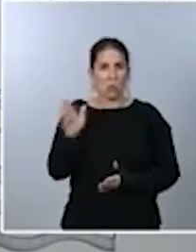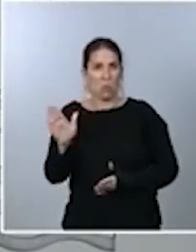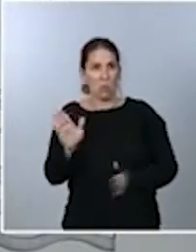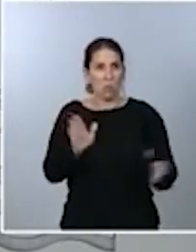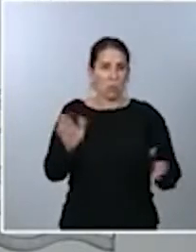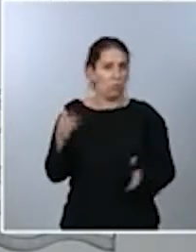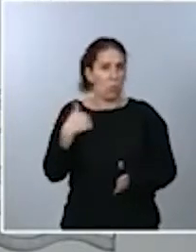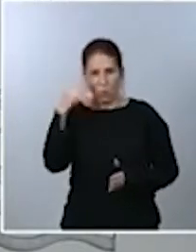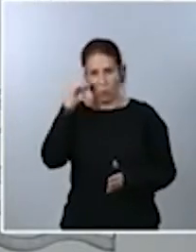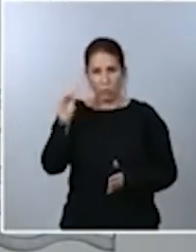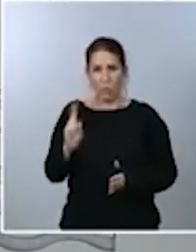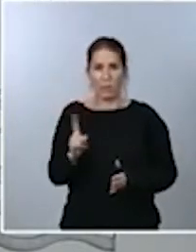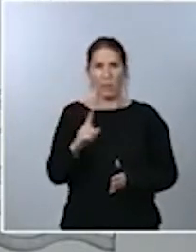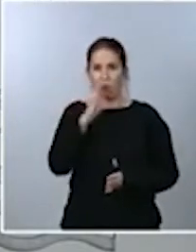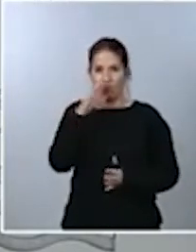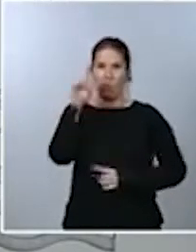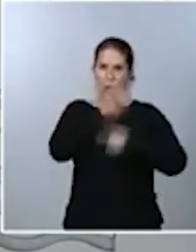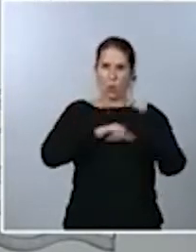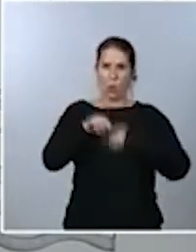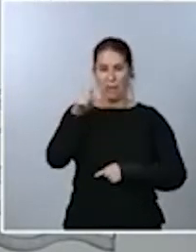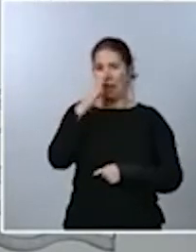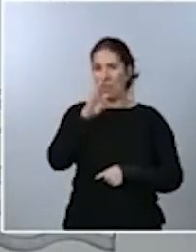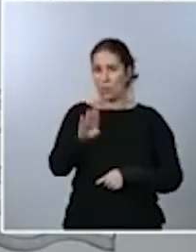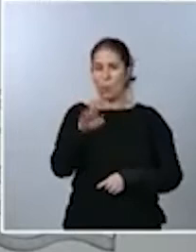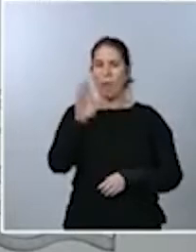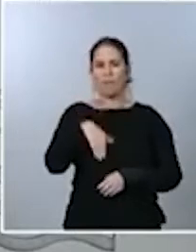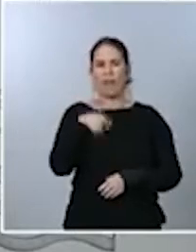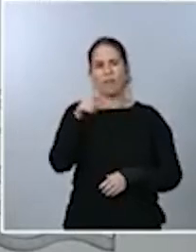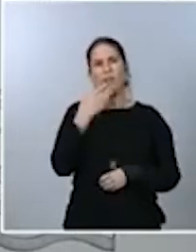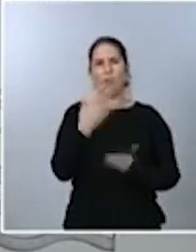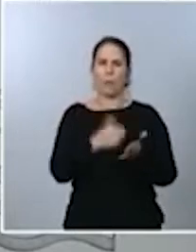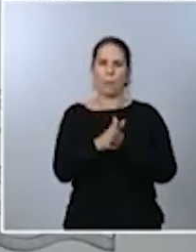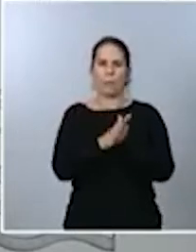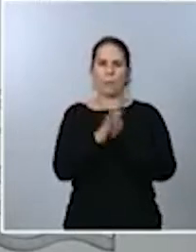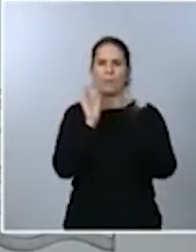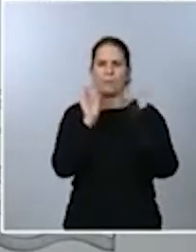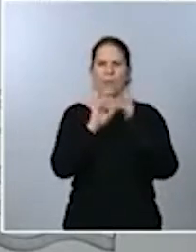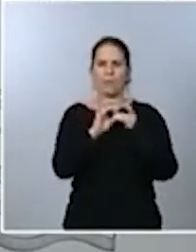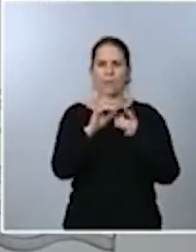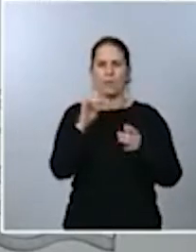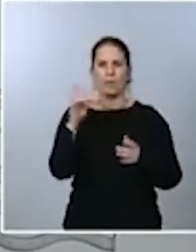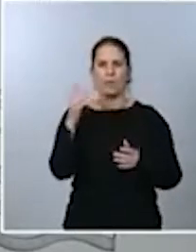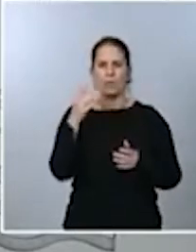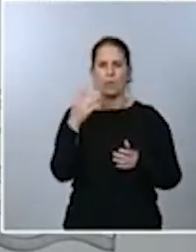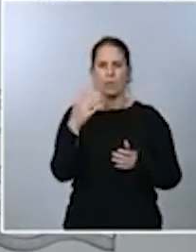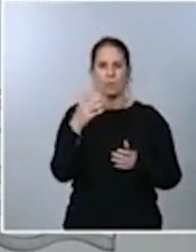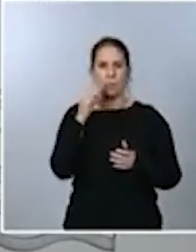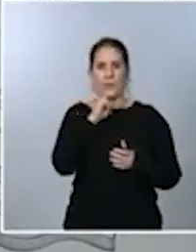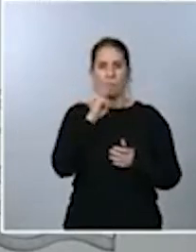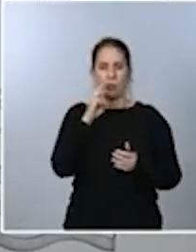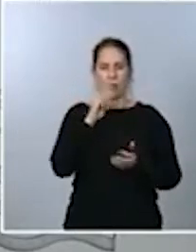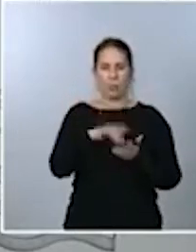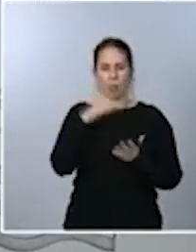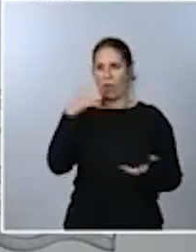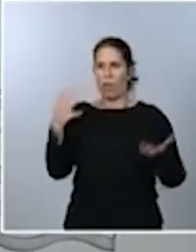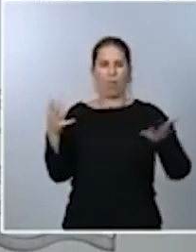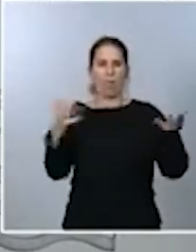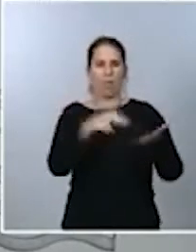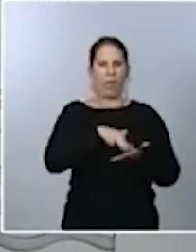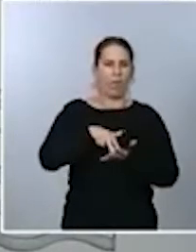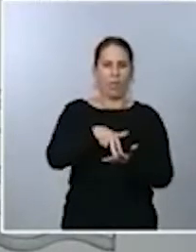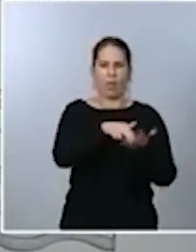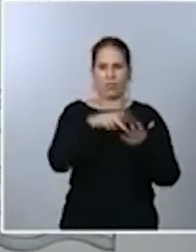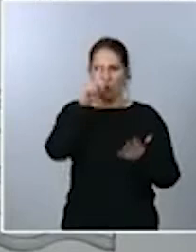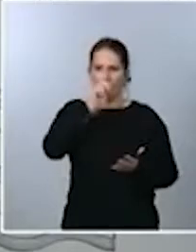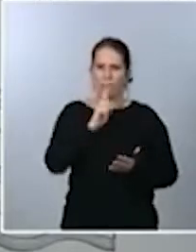que esa actitud sea un síntoma de esa propia desubicación que tiene el Partido Popular y que viene teniendo a lo